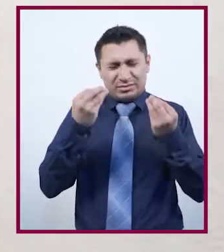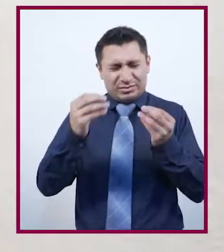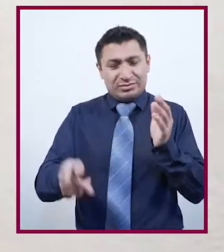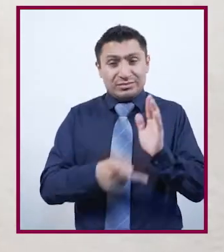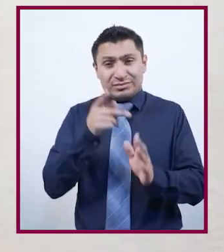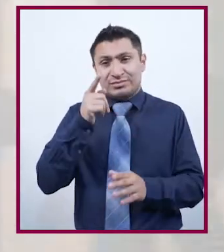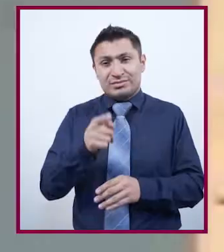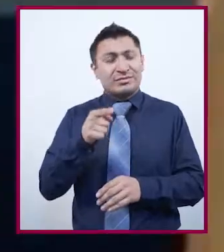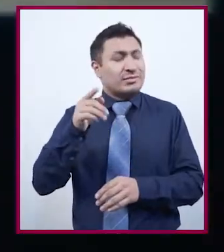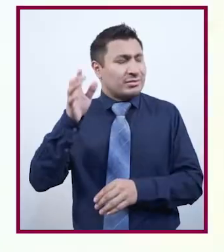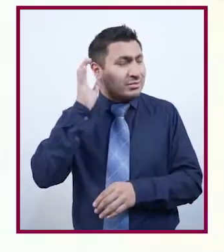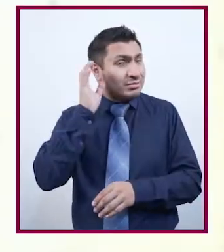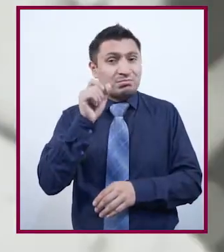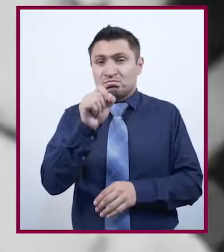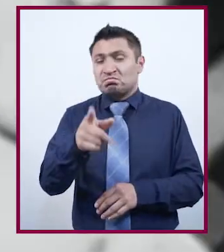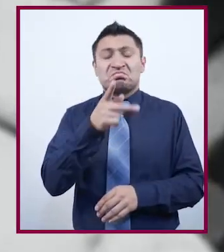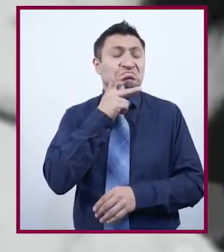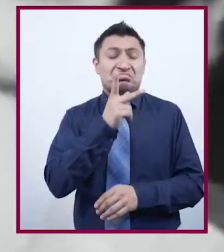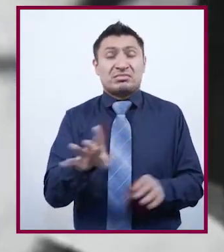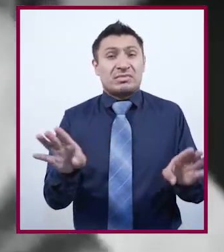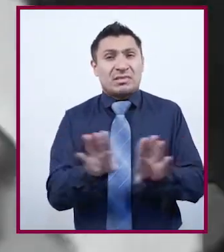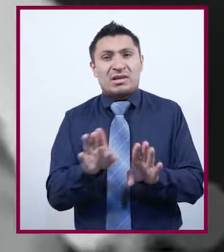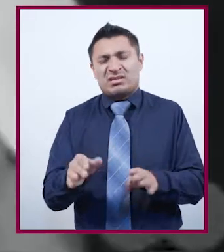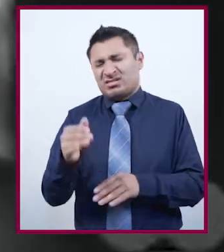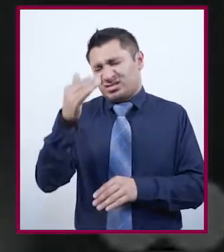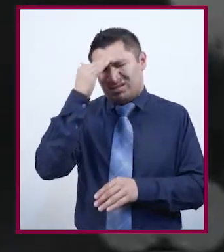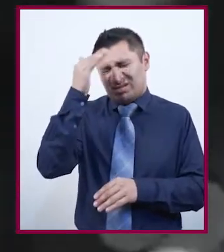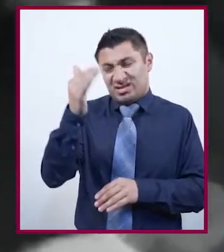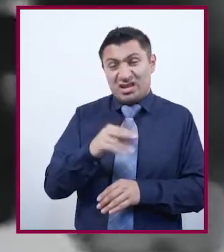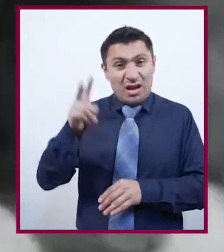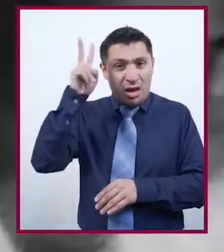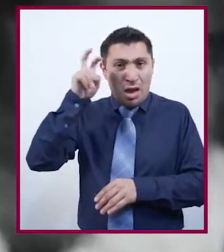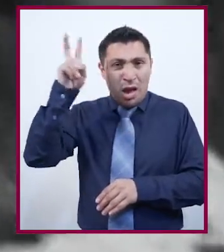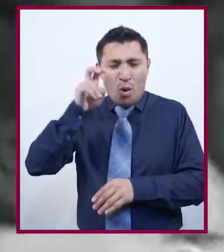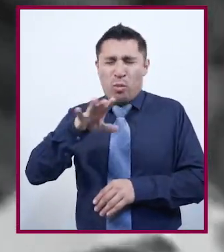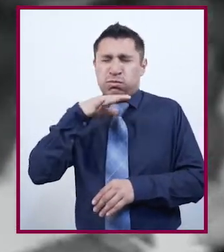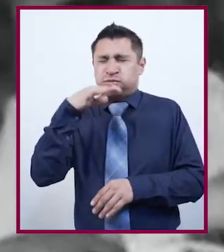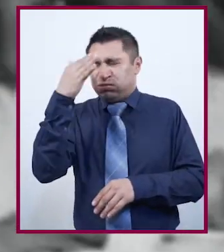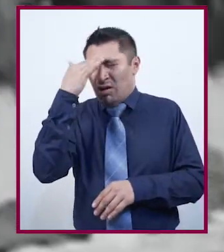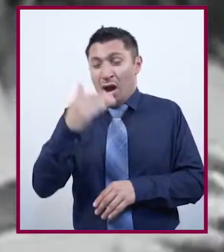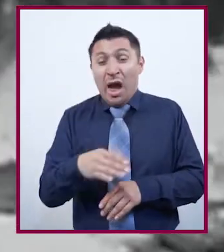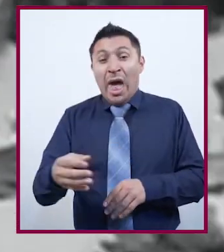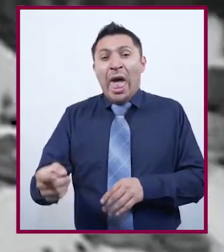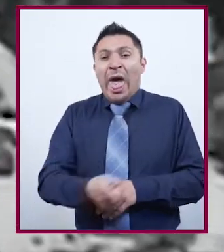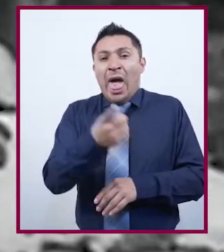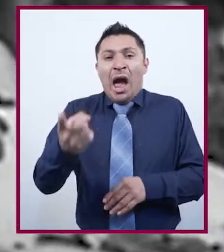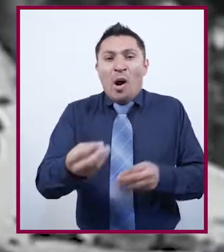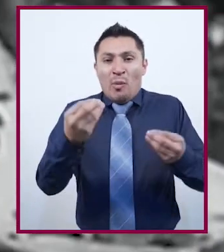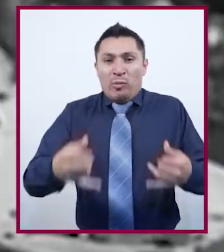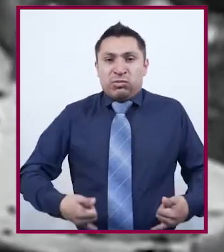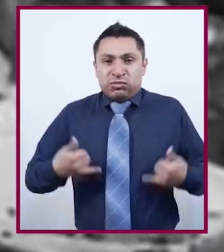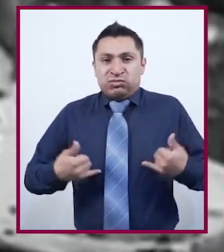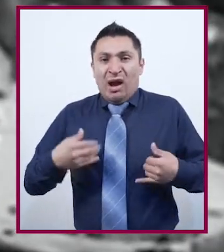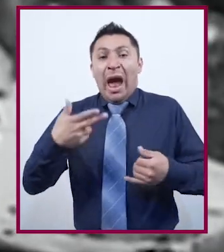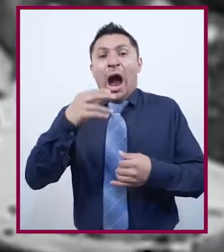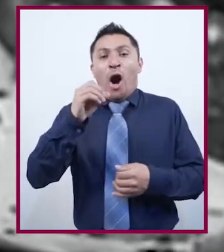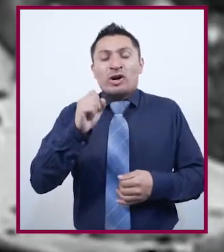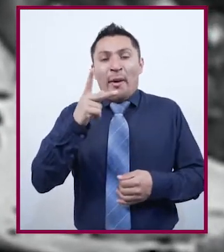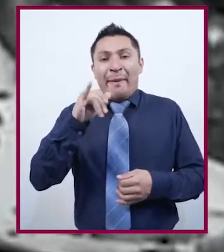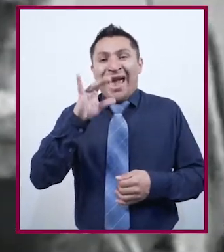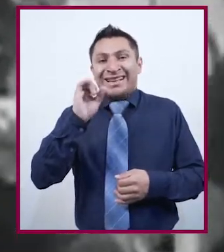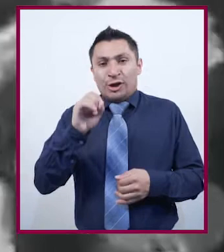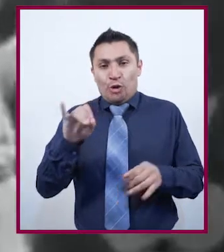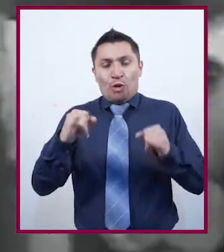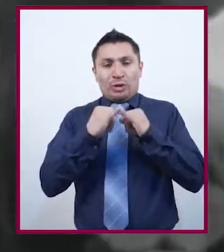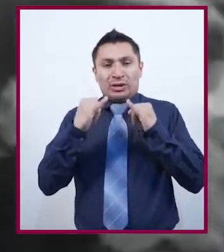¿Cuántas veces escuchamos estas frases? Como si una terrible pesadilla se tratara, el destino de muchos jóvenes fue el